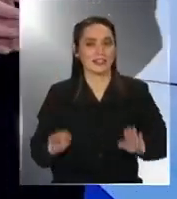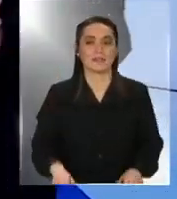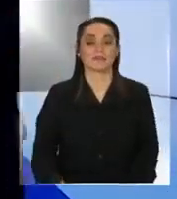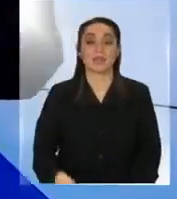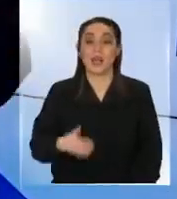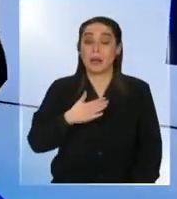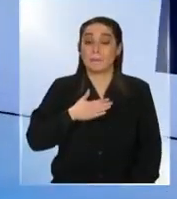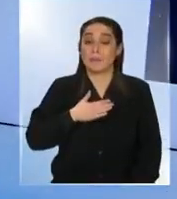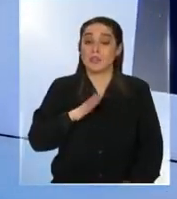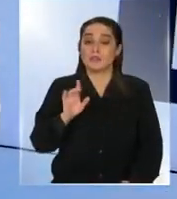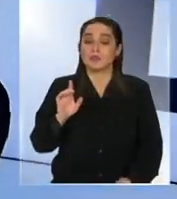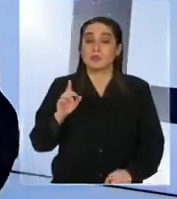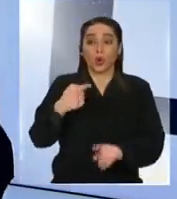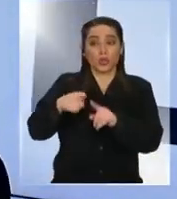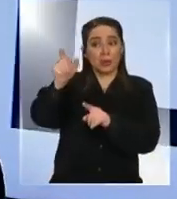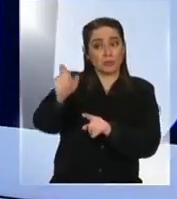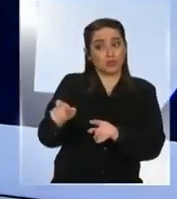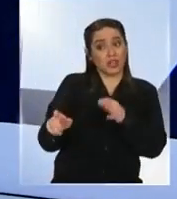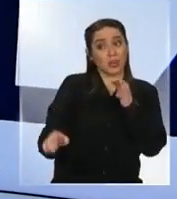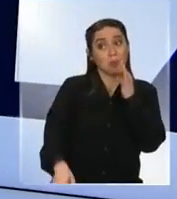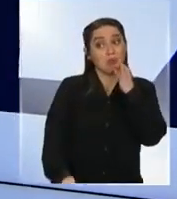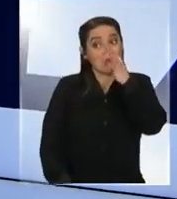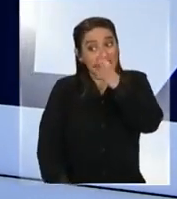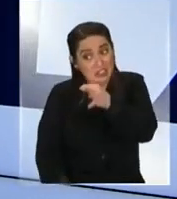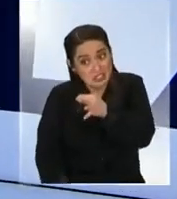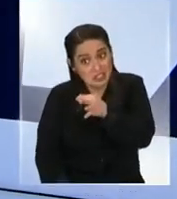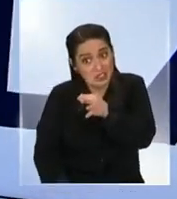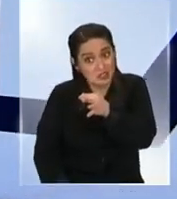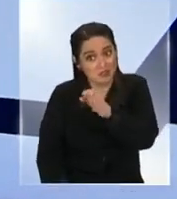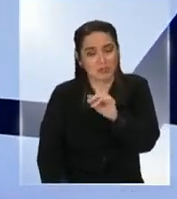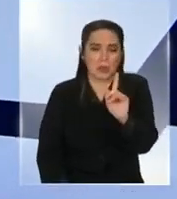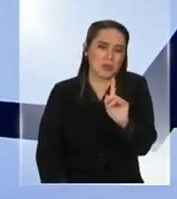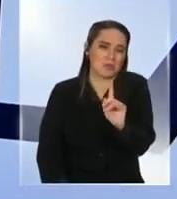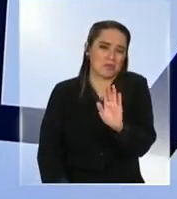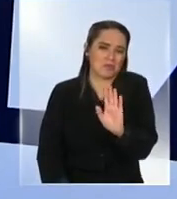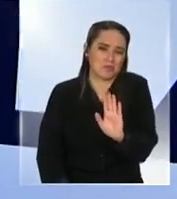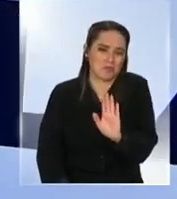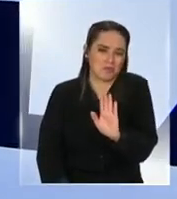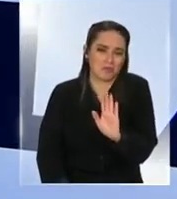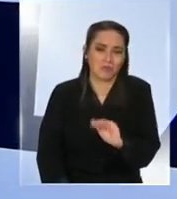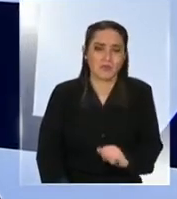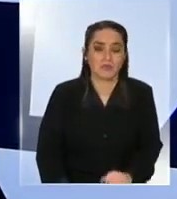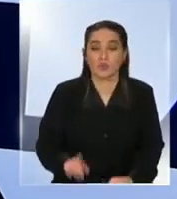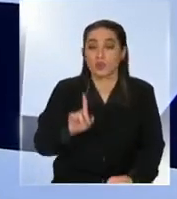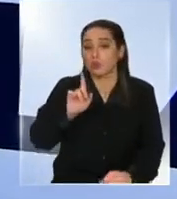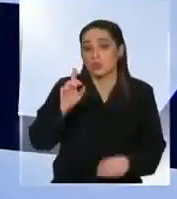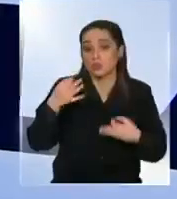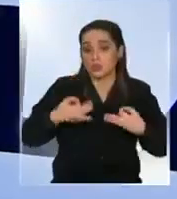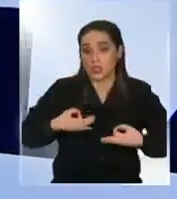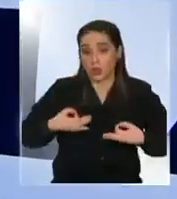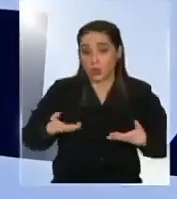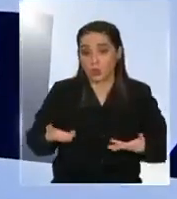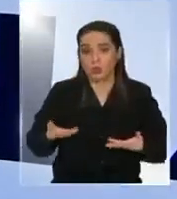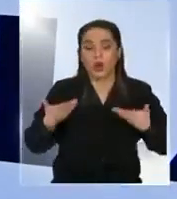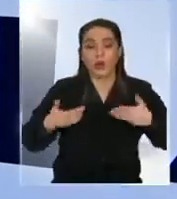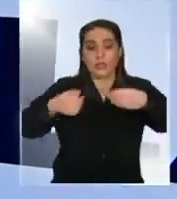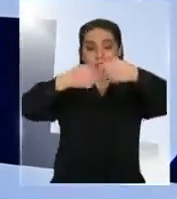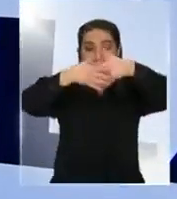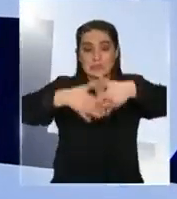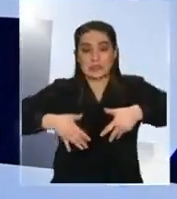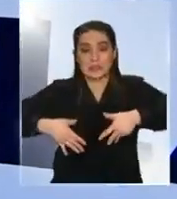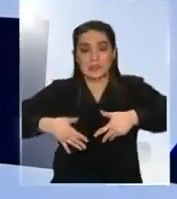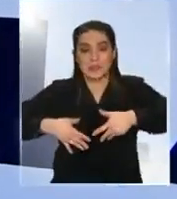nunca me gusta hablar por los demás digamos yo creo que esa una no es solo una pregunta que te hago yo yo lo seguro porque hoy día el sistema está